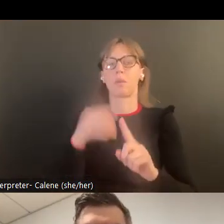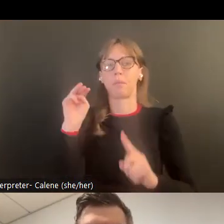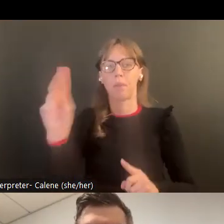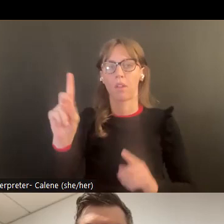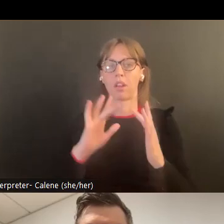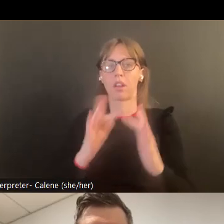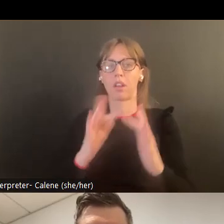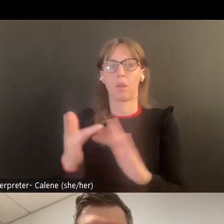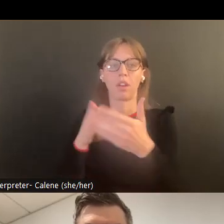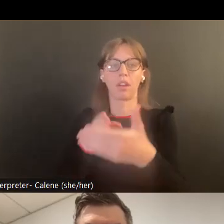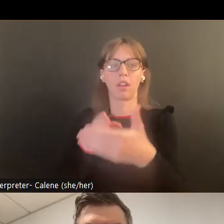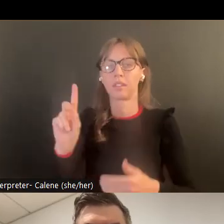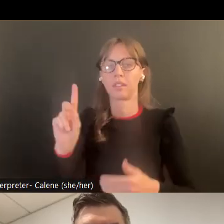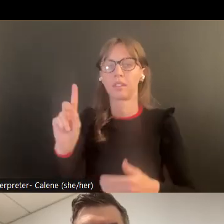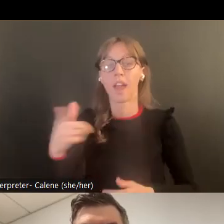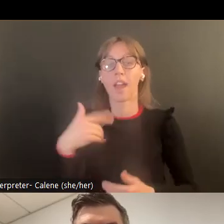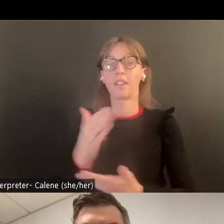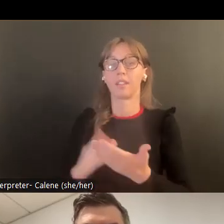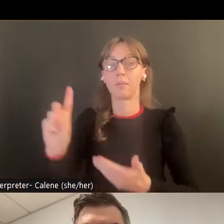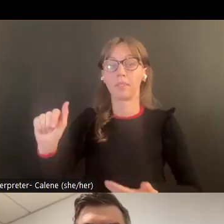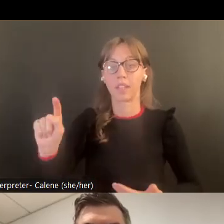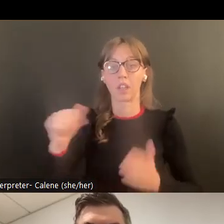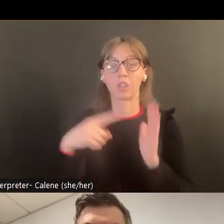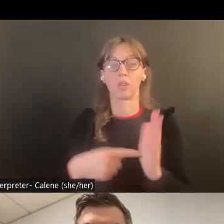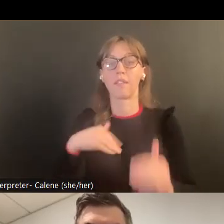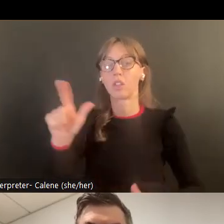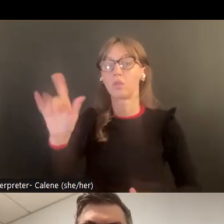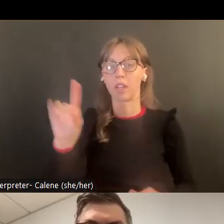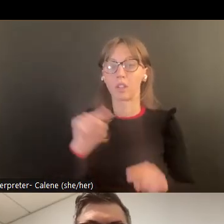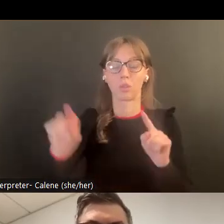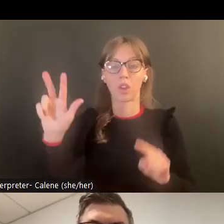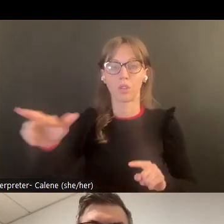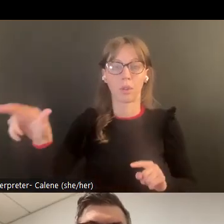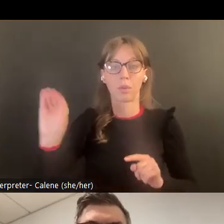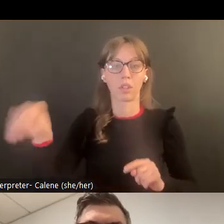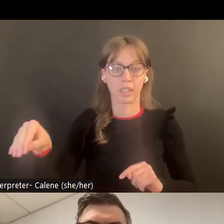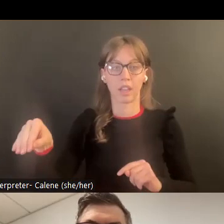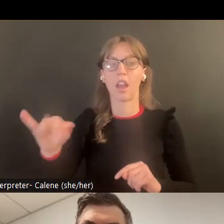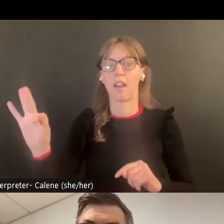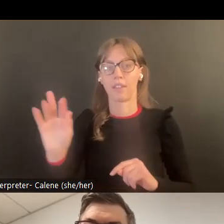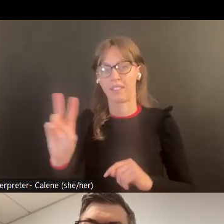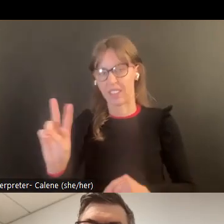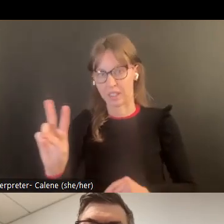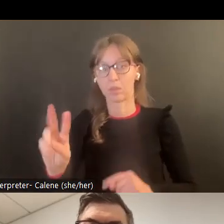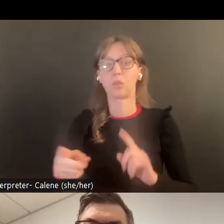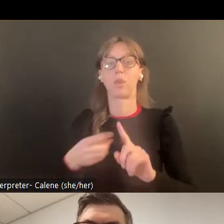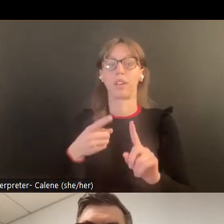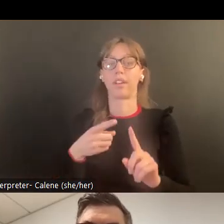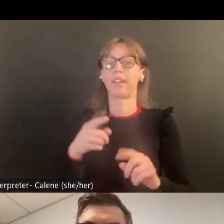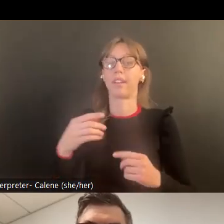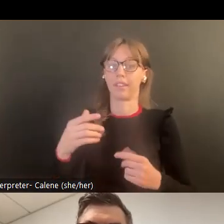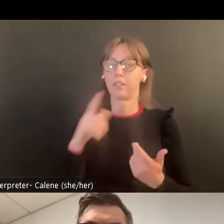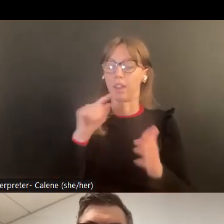En sí, que sería la red de lo que sería de violencia doméstica, sería entre 28 y 33 por ciento de víctimas,